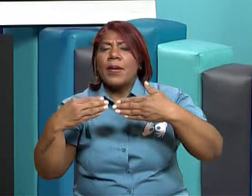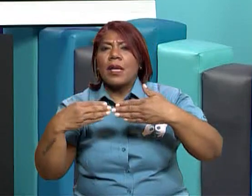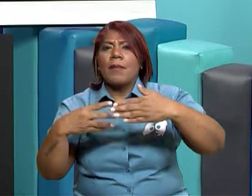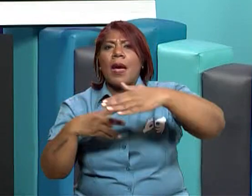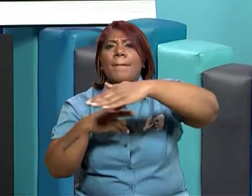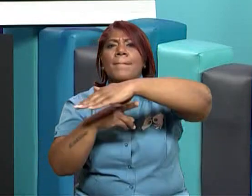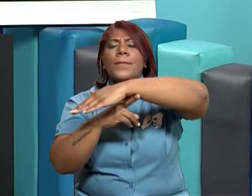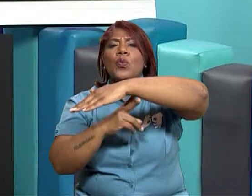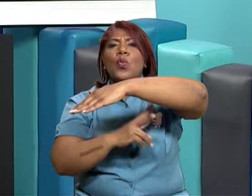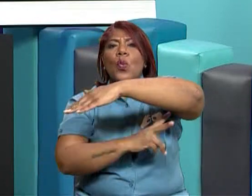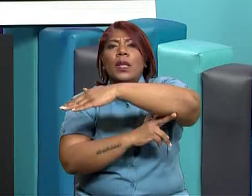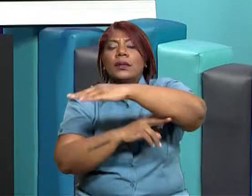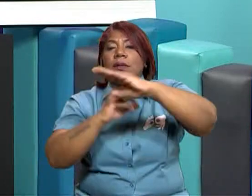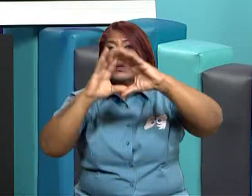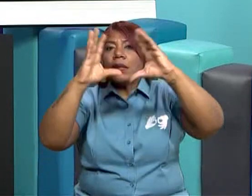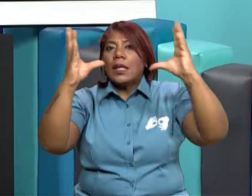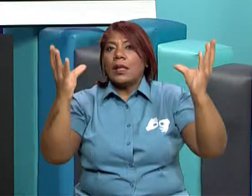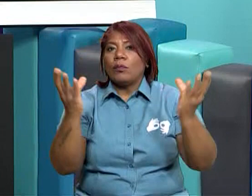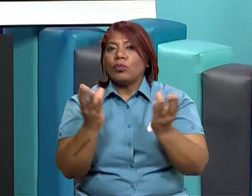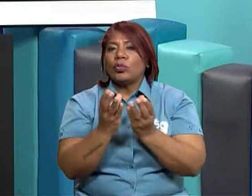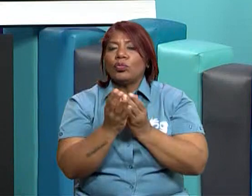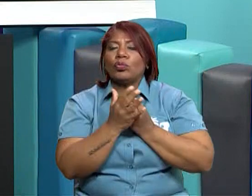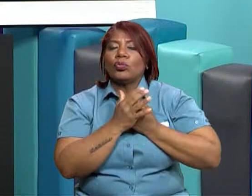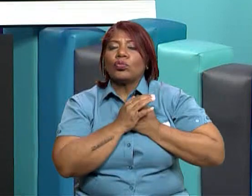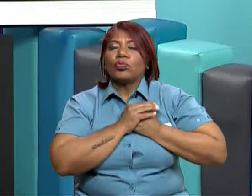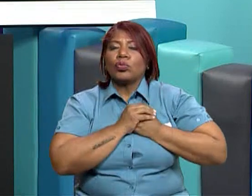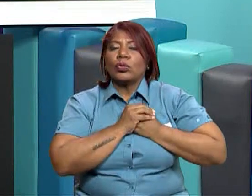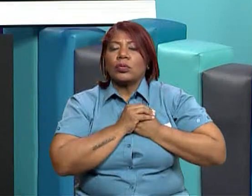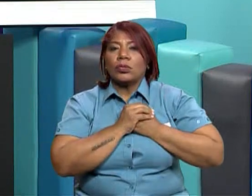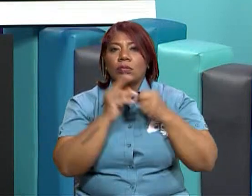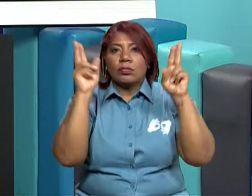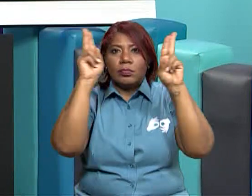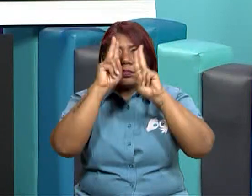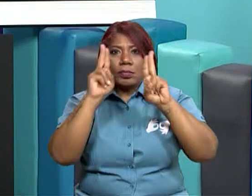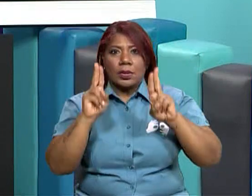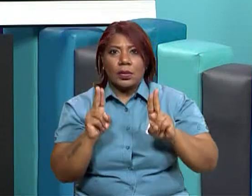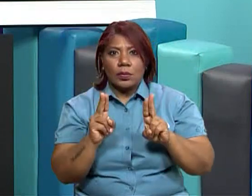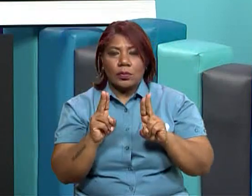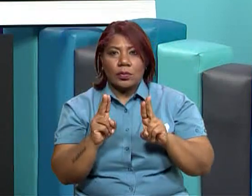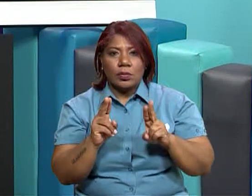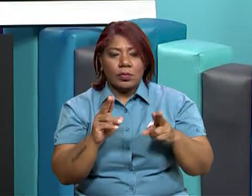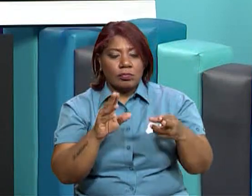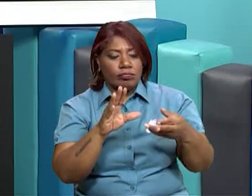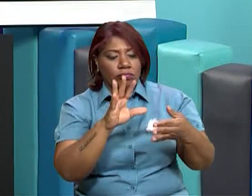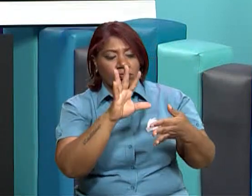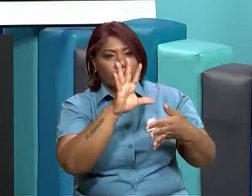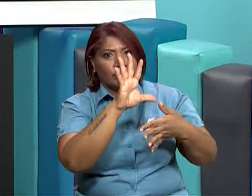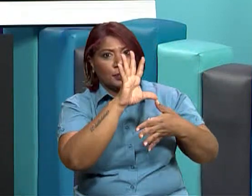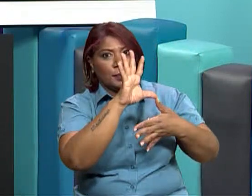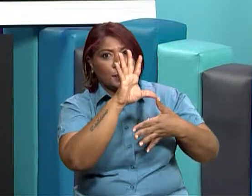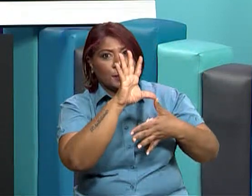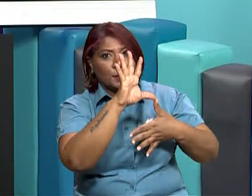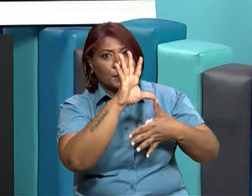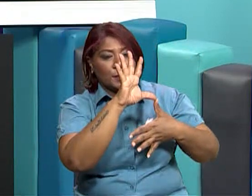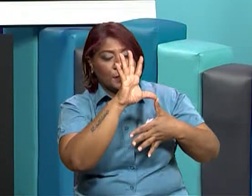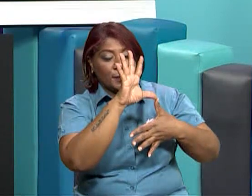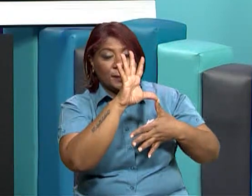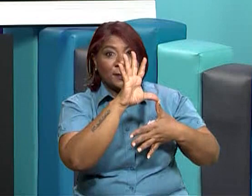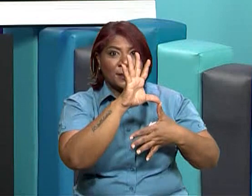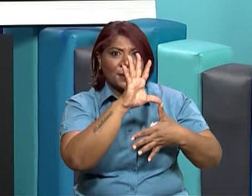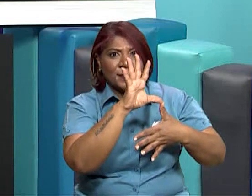del Universo? ¿Qué te hace a ti pensar que Panamá es Puente del Mundo y Corazón del Universo?